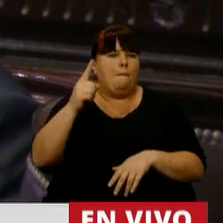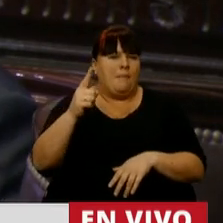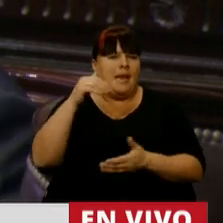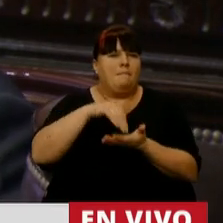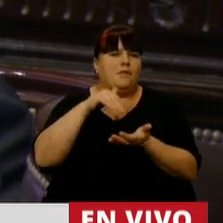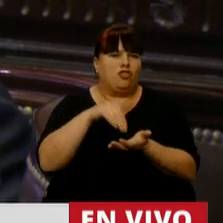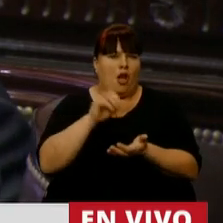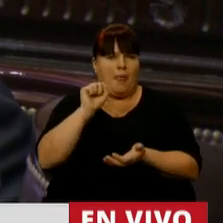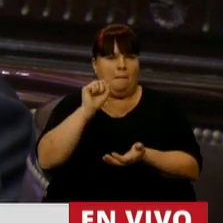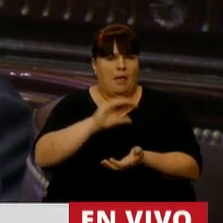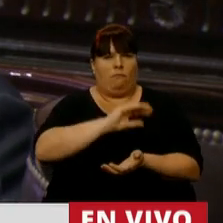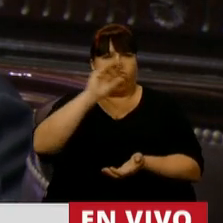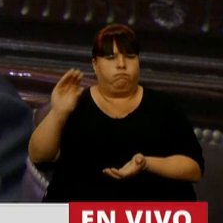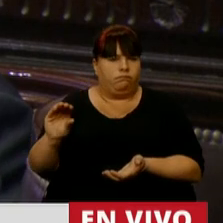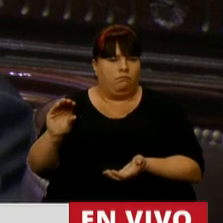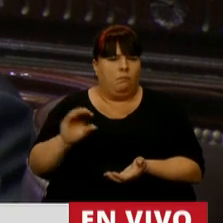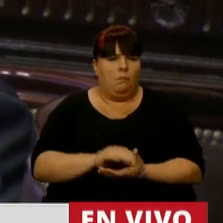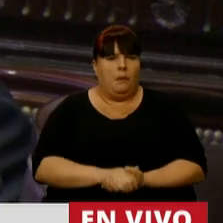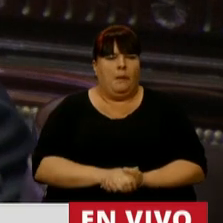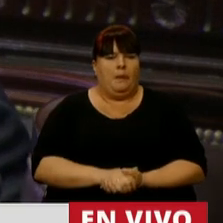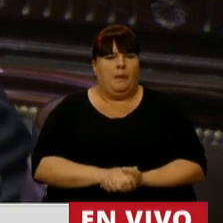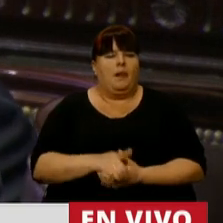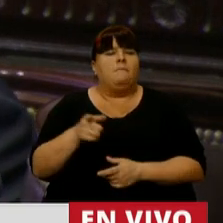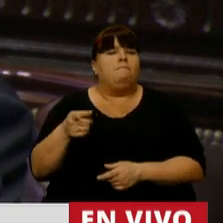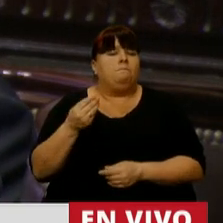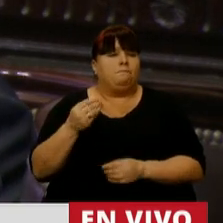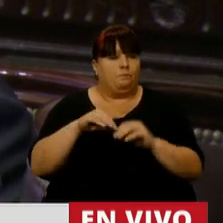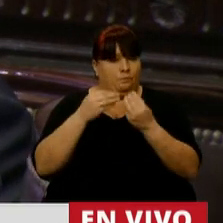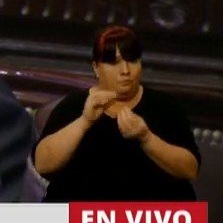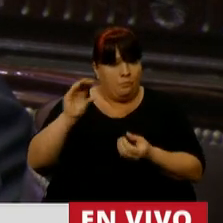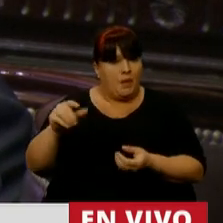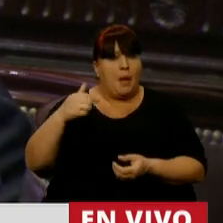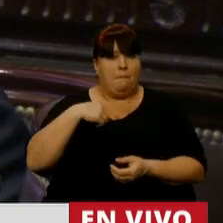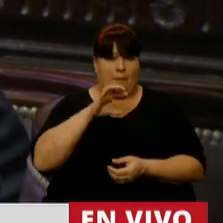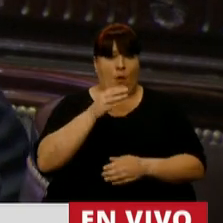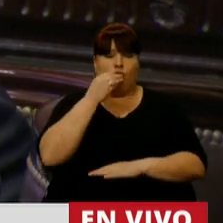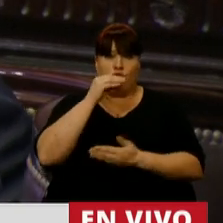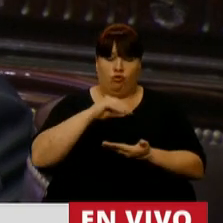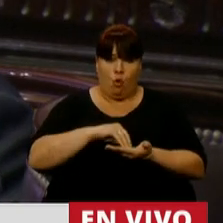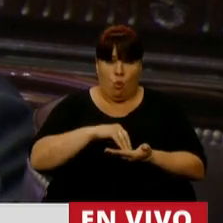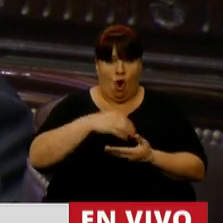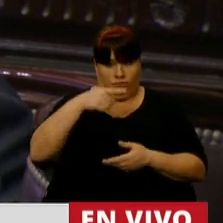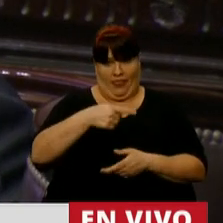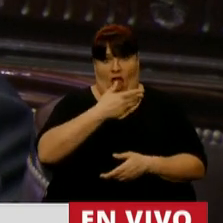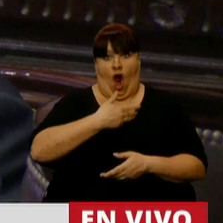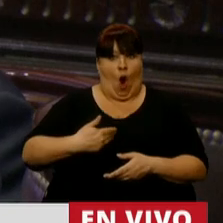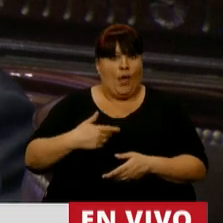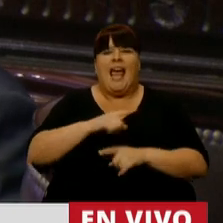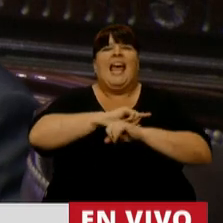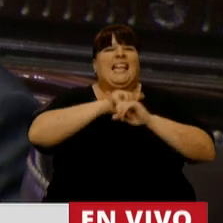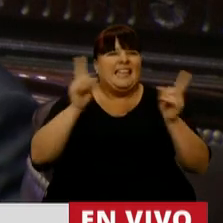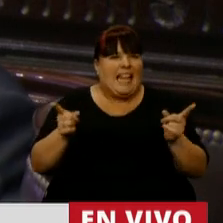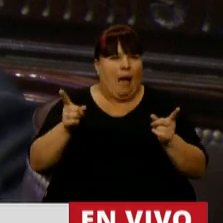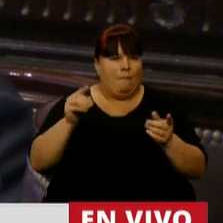millones de pesos, categoría en la cual mi provincia, Chubut, provincia oficialista ni siquiera